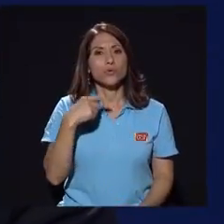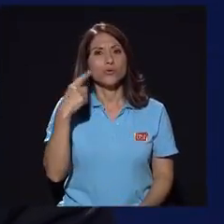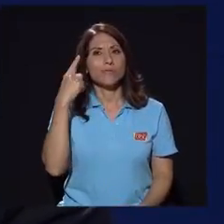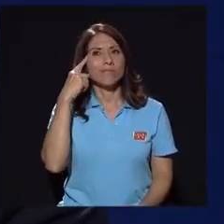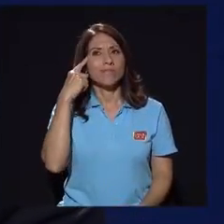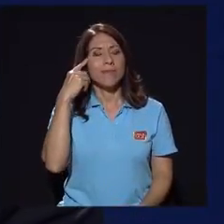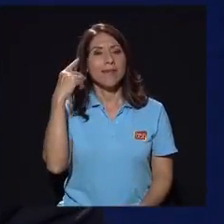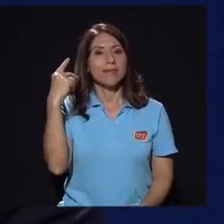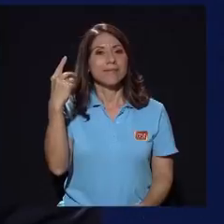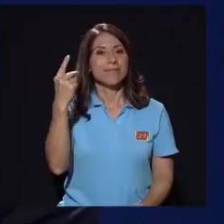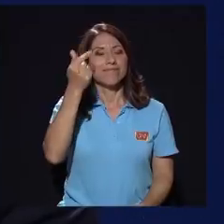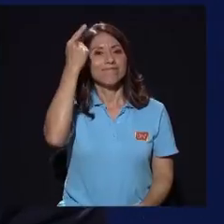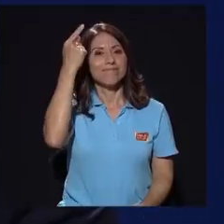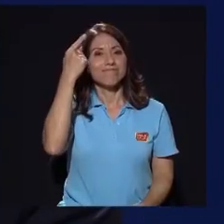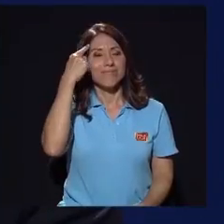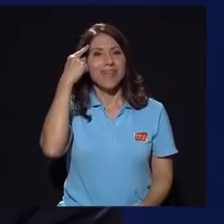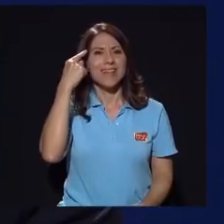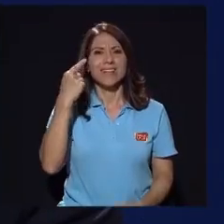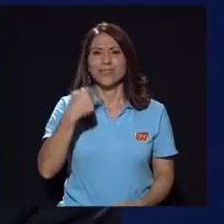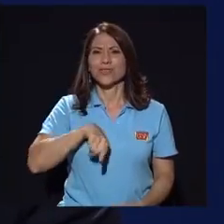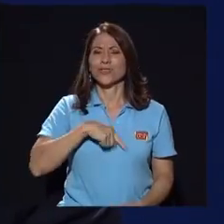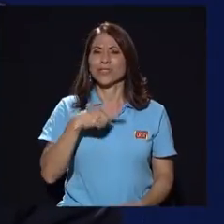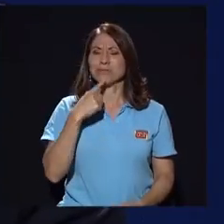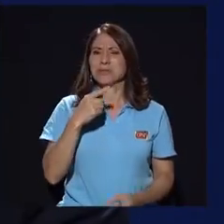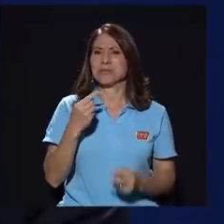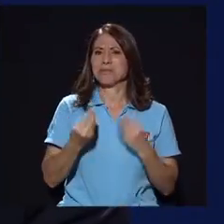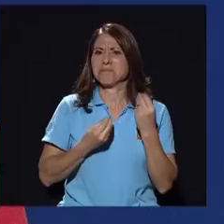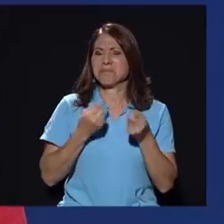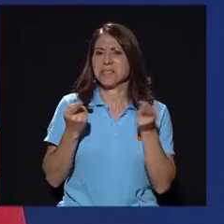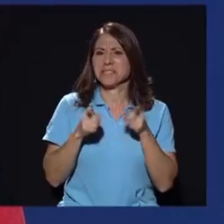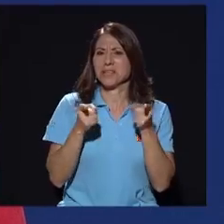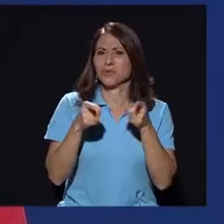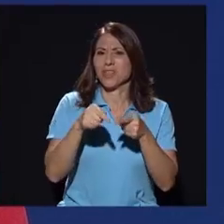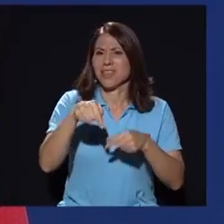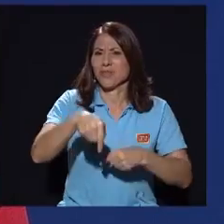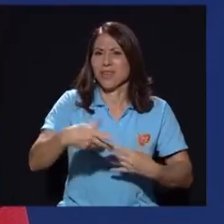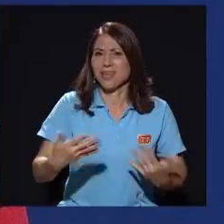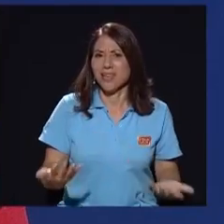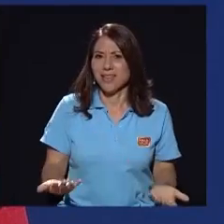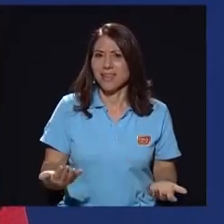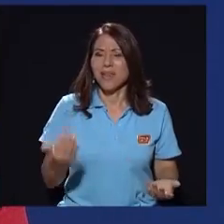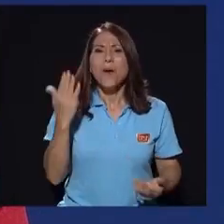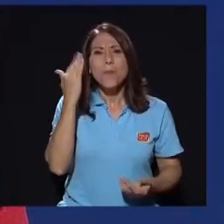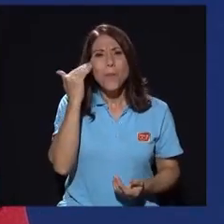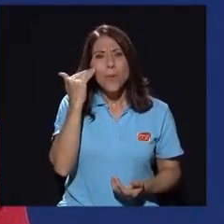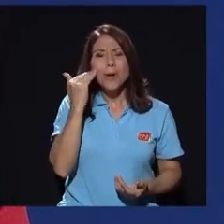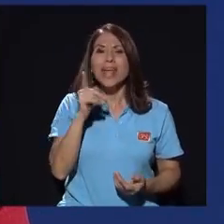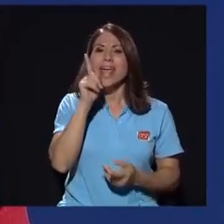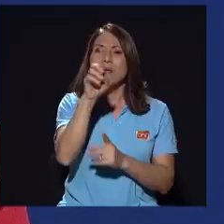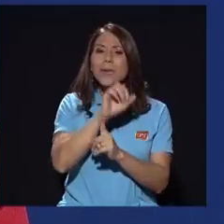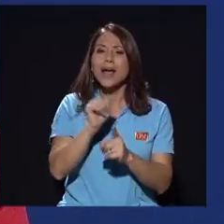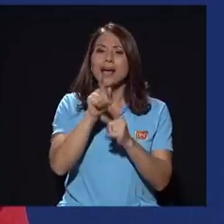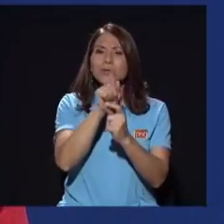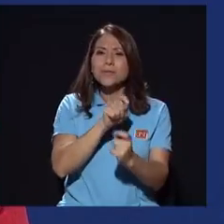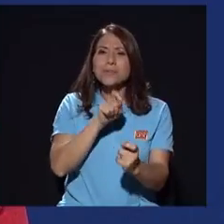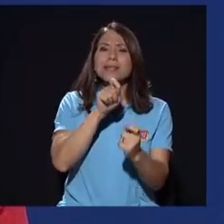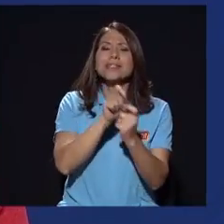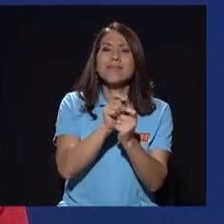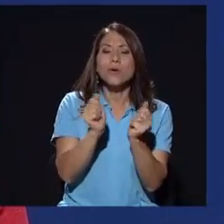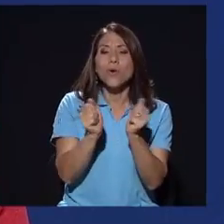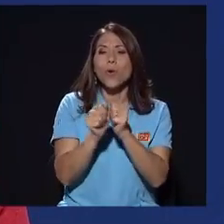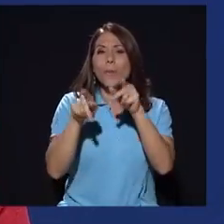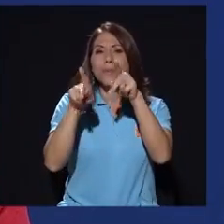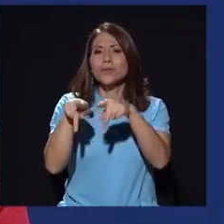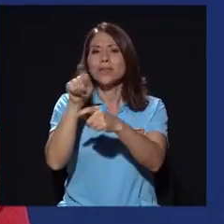chispa periodística de qué está sucediendo aquí. ¿Por qué en un caso específico, con personajes específicos, la